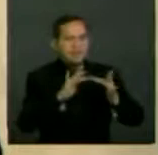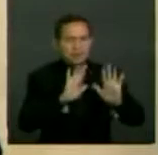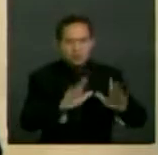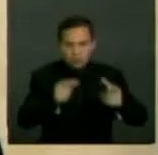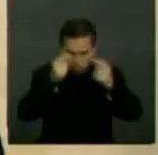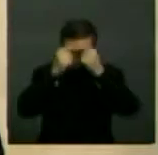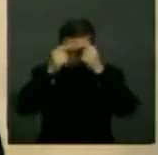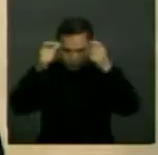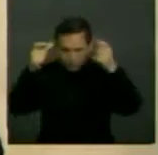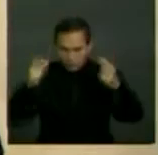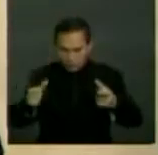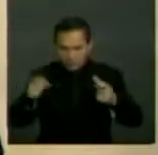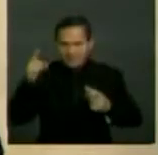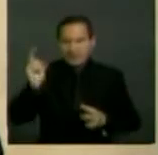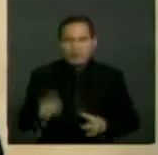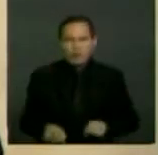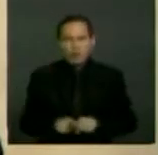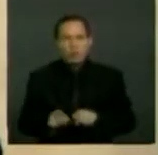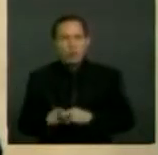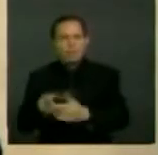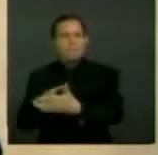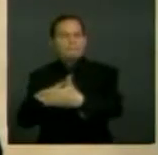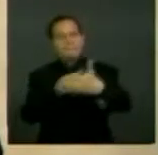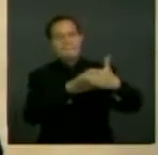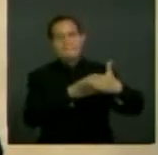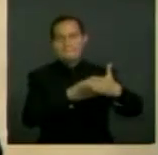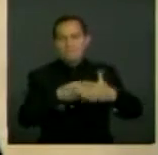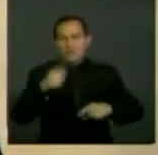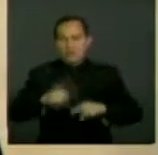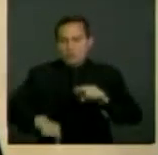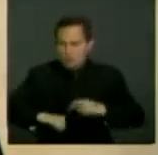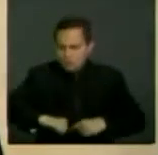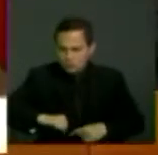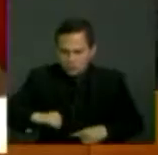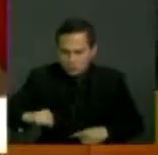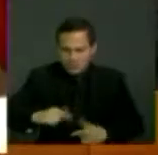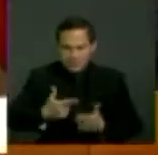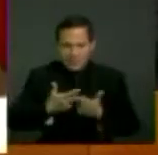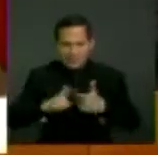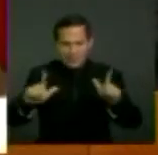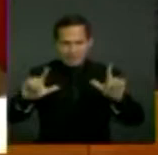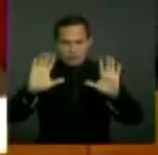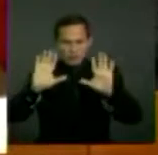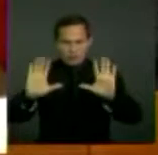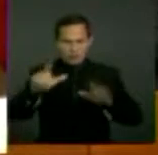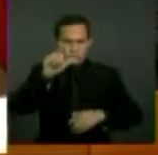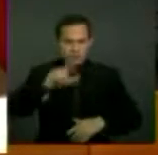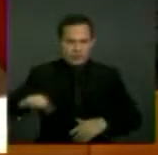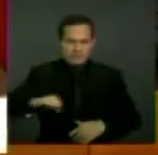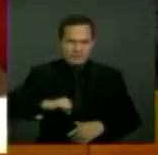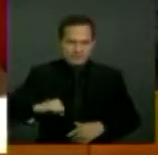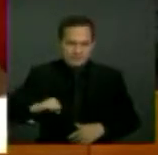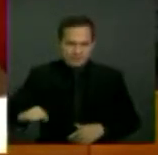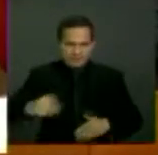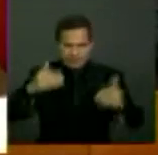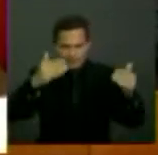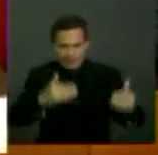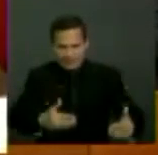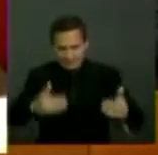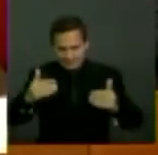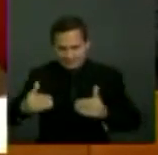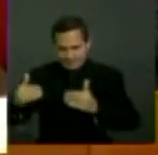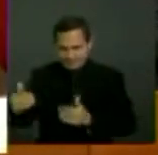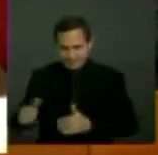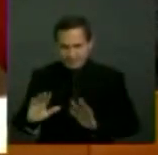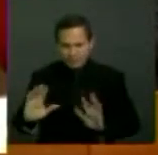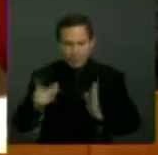por tanto, es eliminar las barreras que impiden el ejercicio pleno de los derechos y libertades de las personas con discapacidad. Los